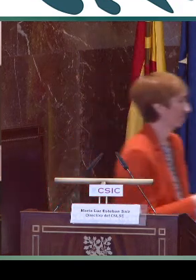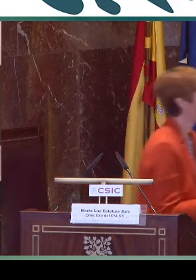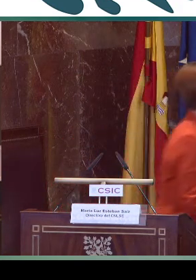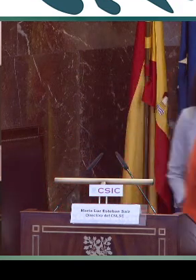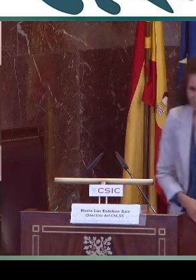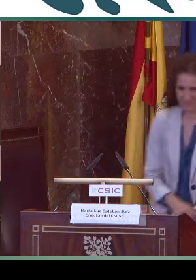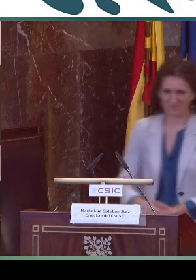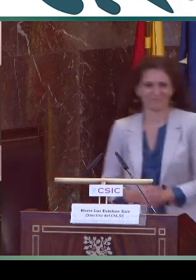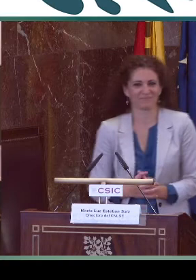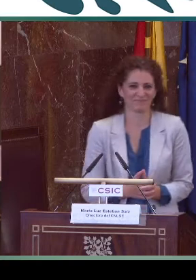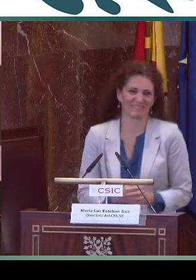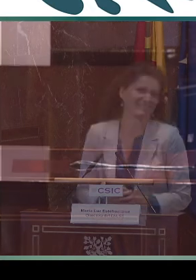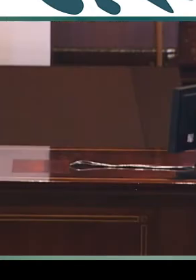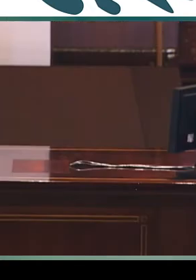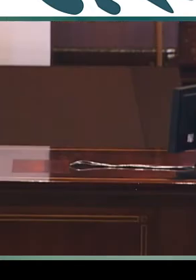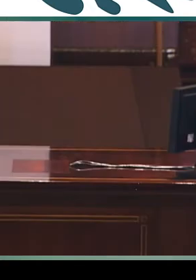gracias.